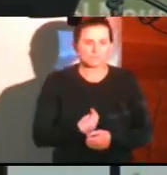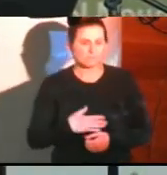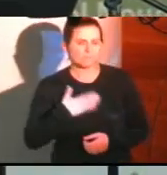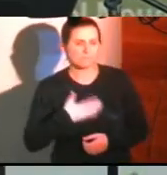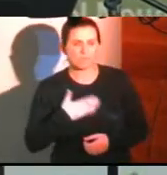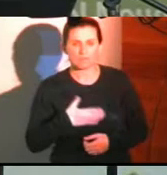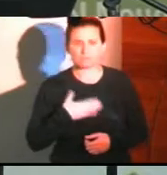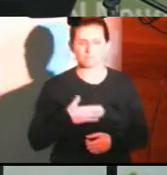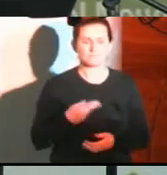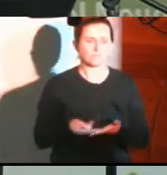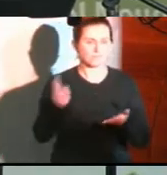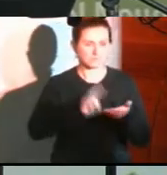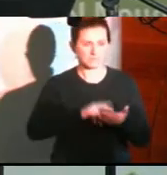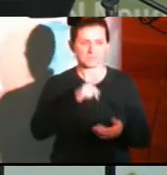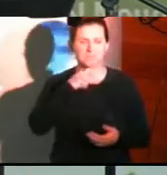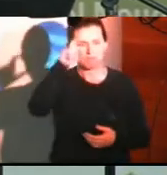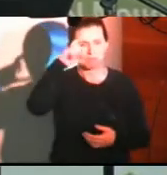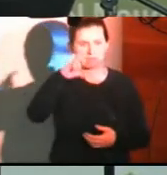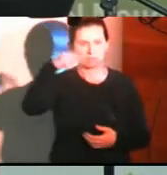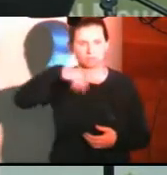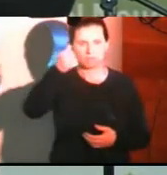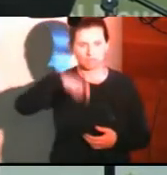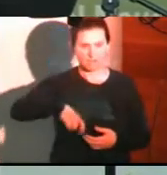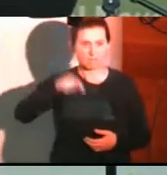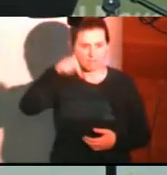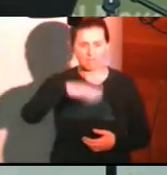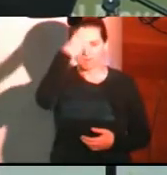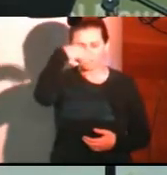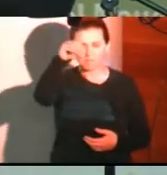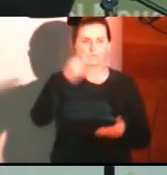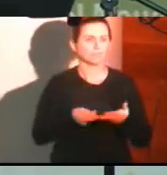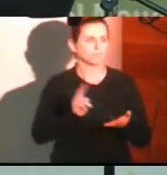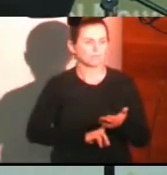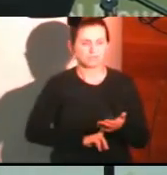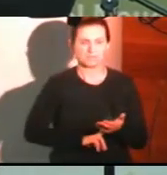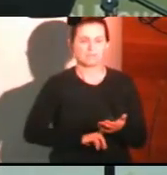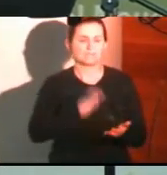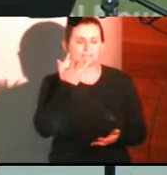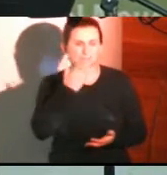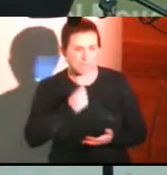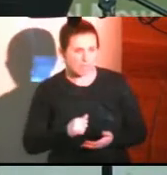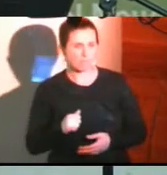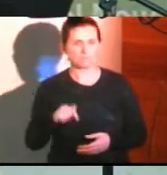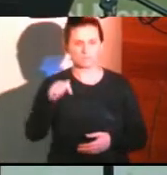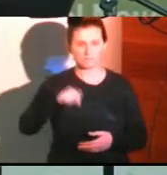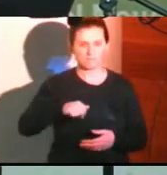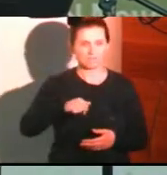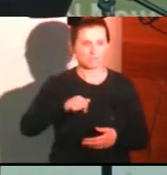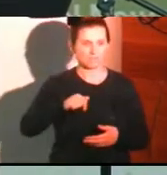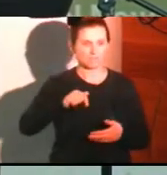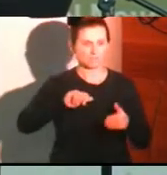tener este Tecnap acá en Villa La Angostura, es un placer aparte, en una localidad que